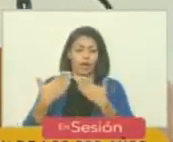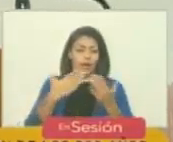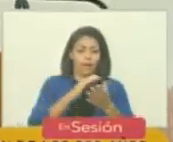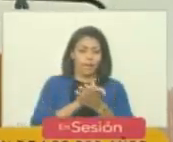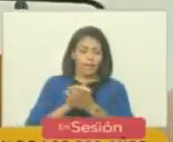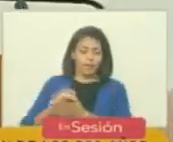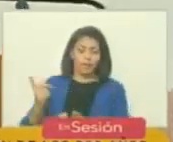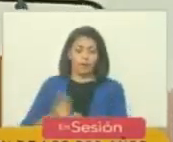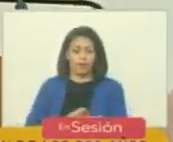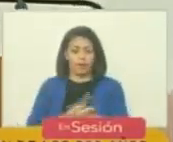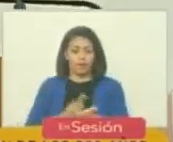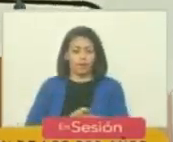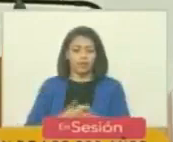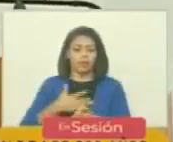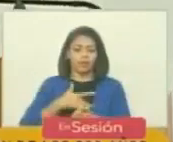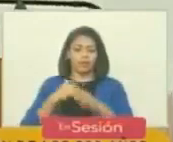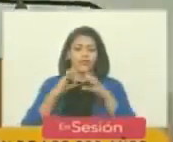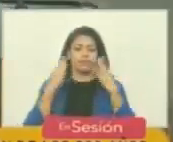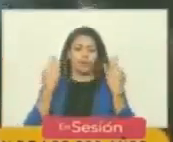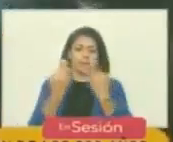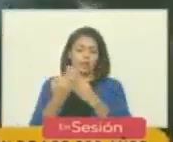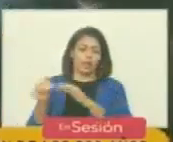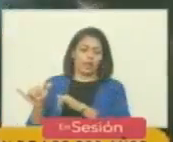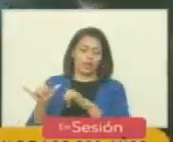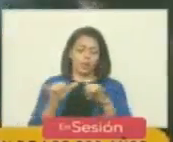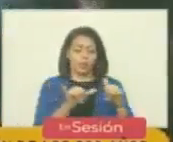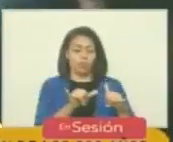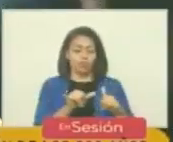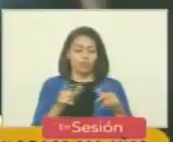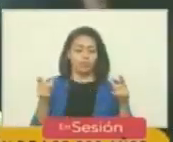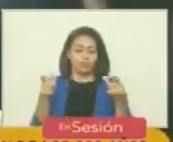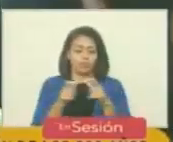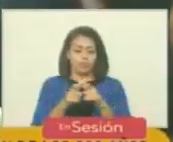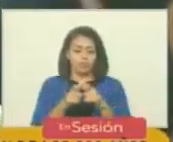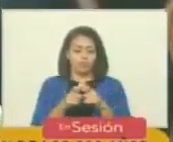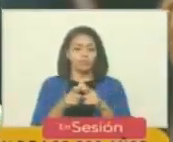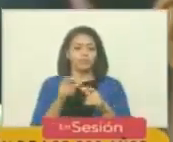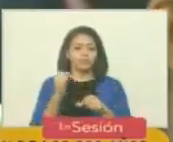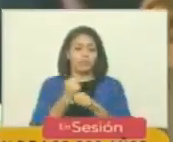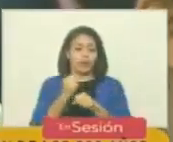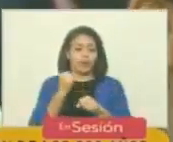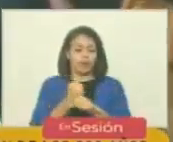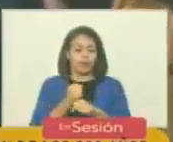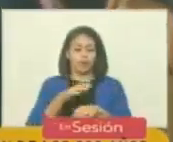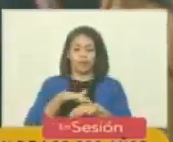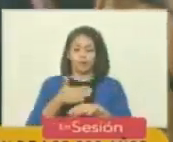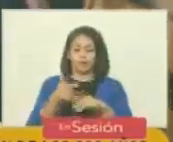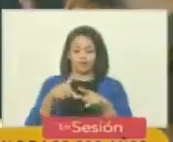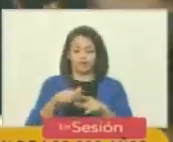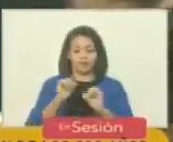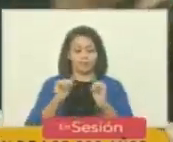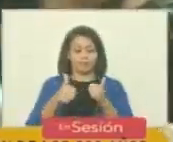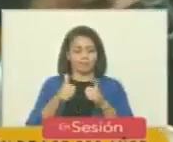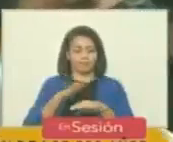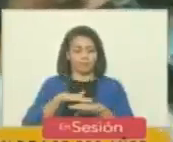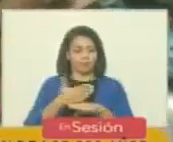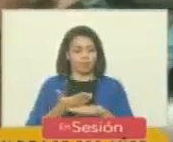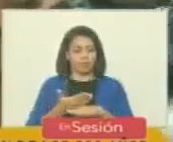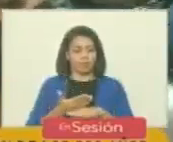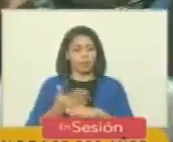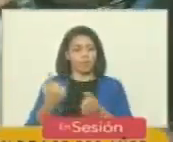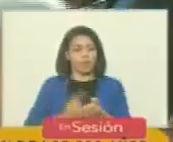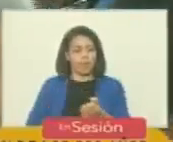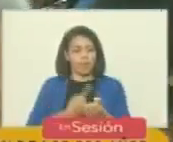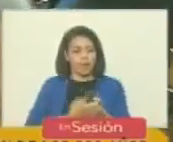sentimos entre hermanos nos sentimos en familia cada reunión cada sesión de trabajo fue marcada por esa